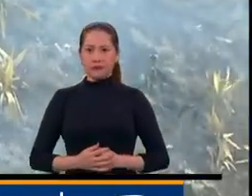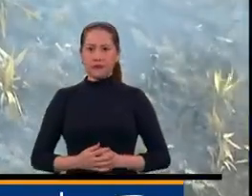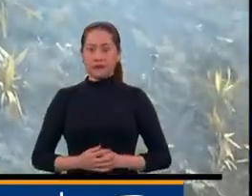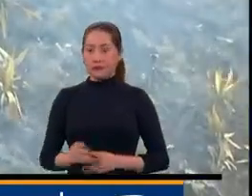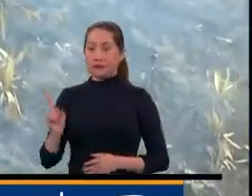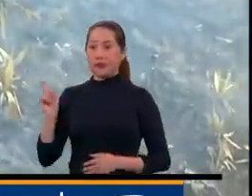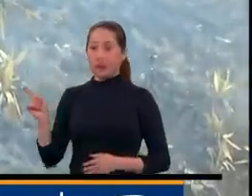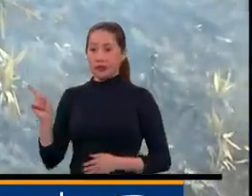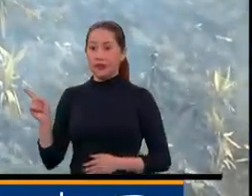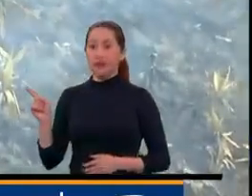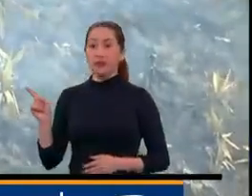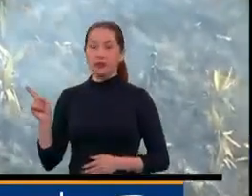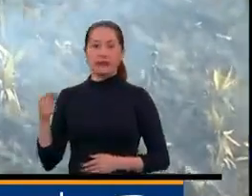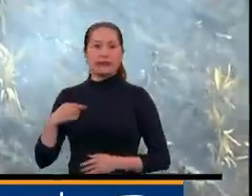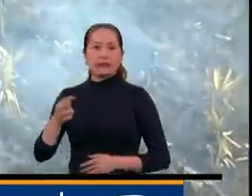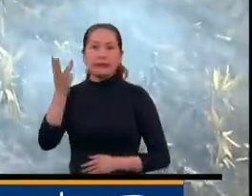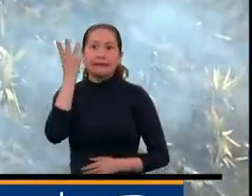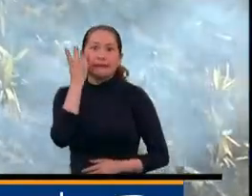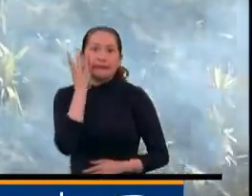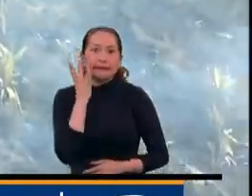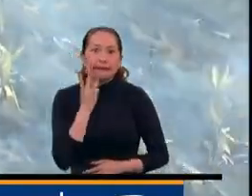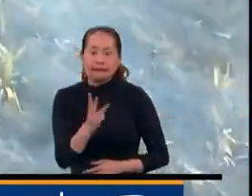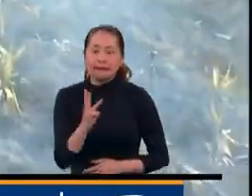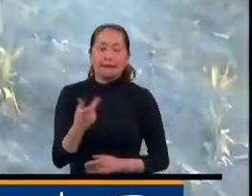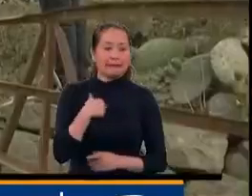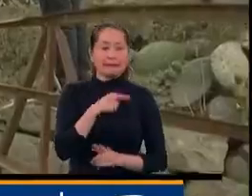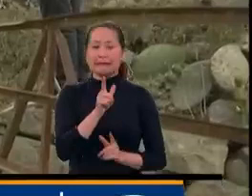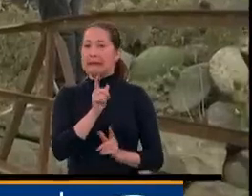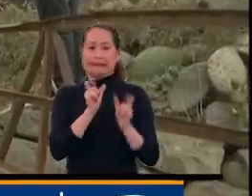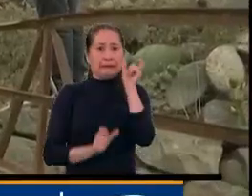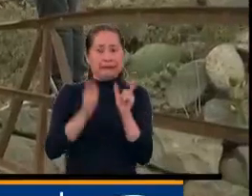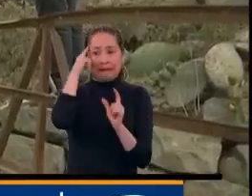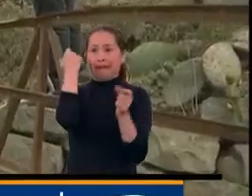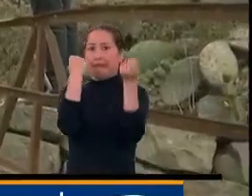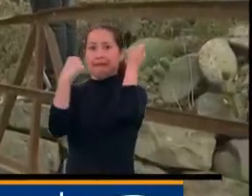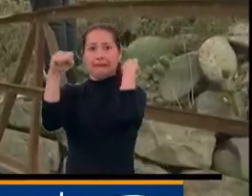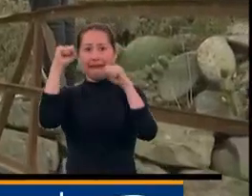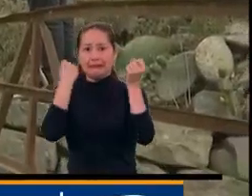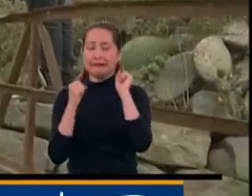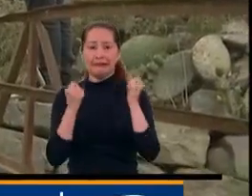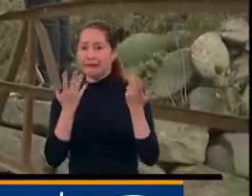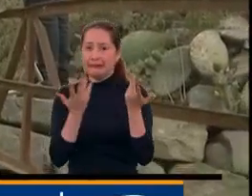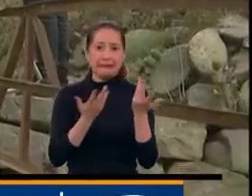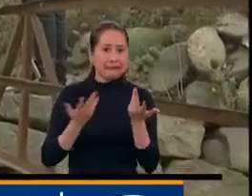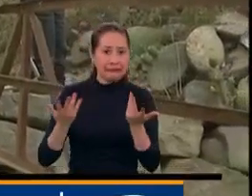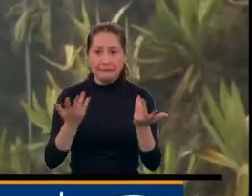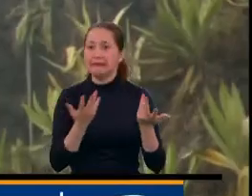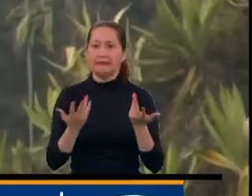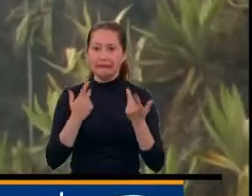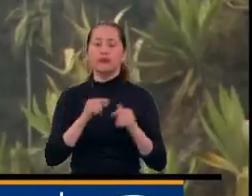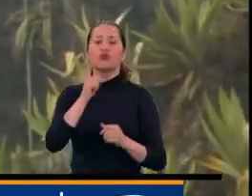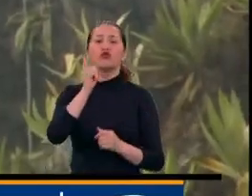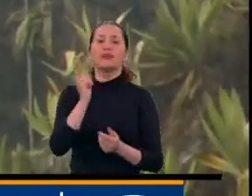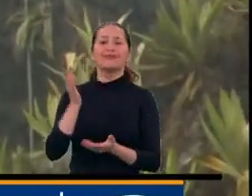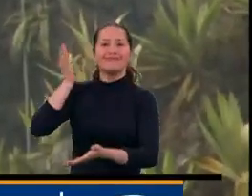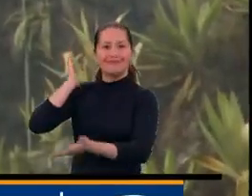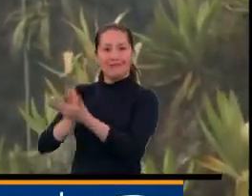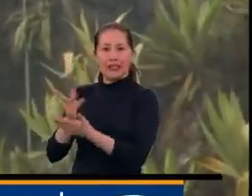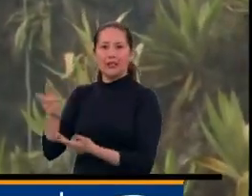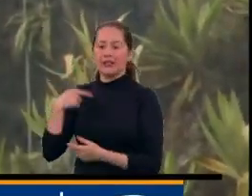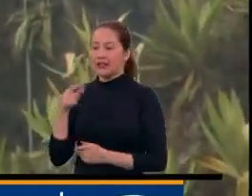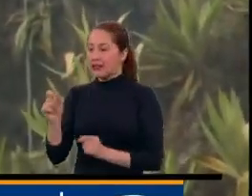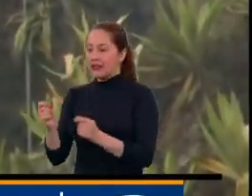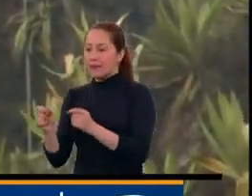Tres días de intensa incertidumbre ha causado el incendio forestal que según las primeras hipótesis se generó por una quema de